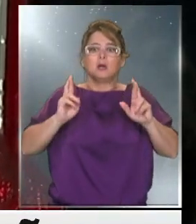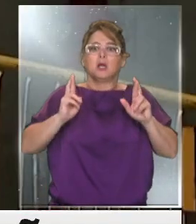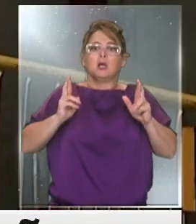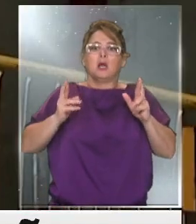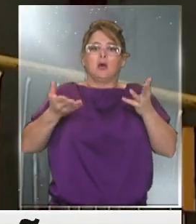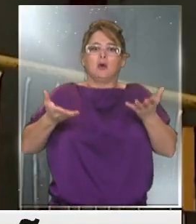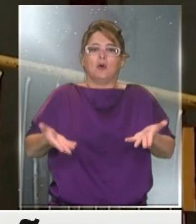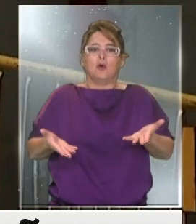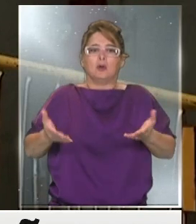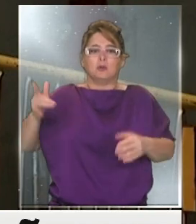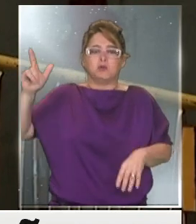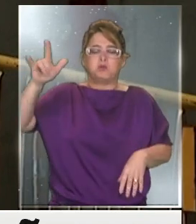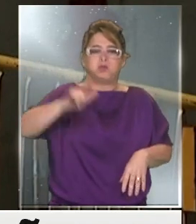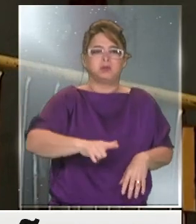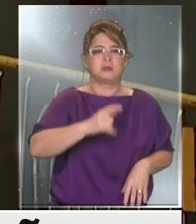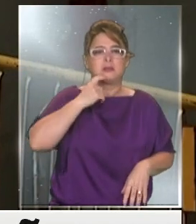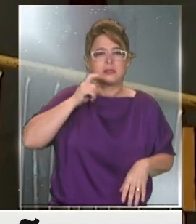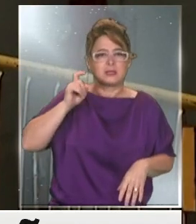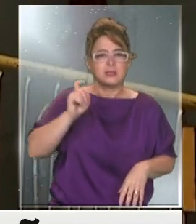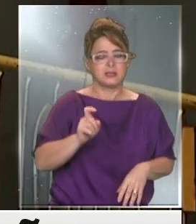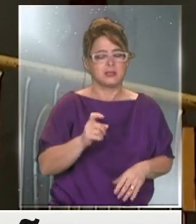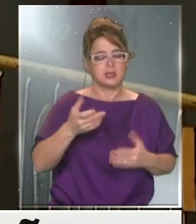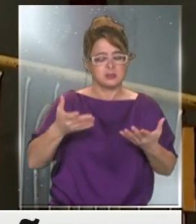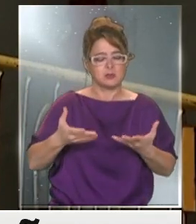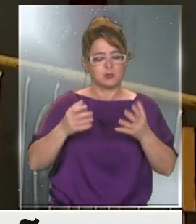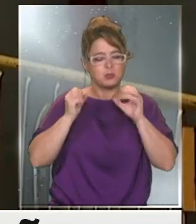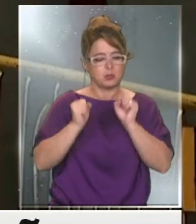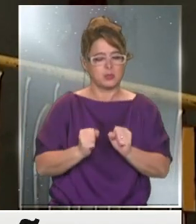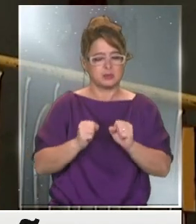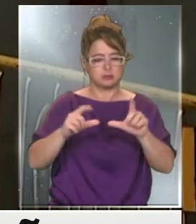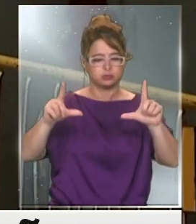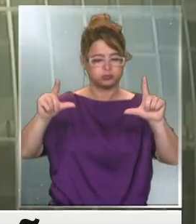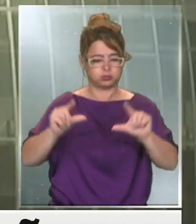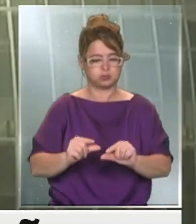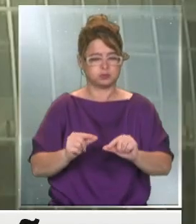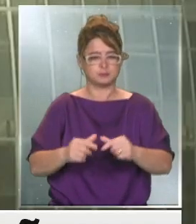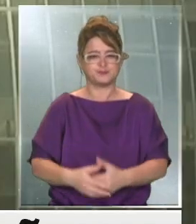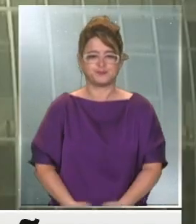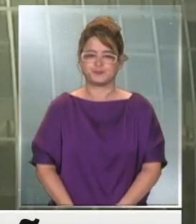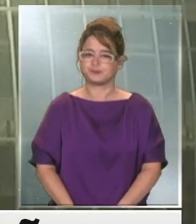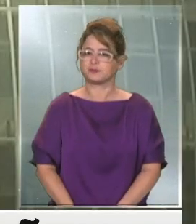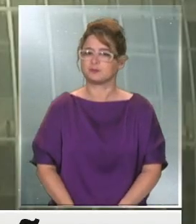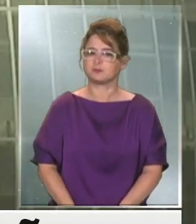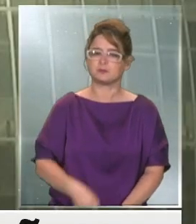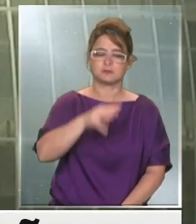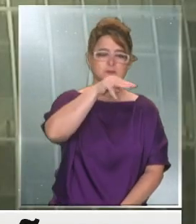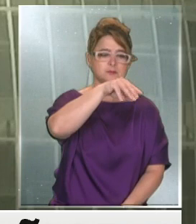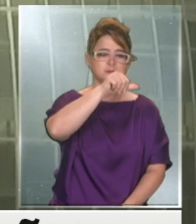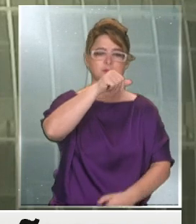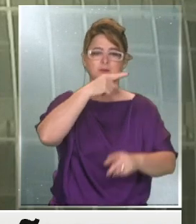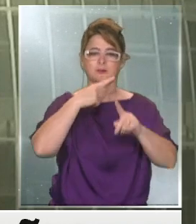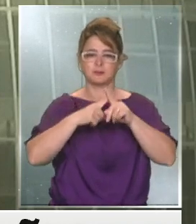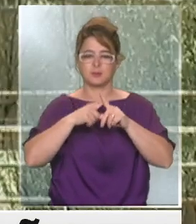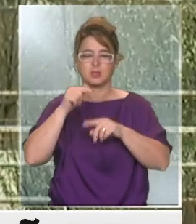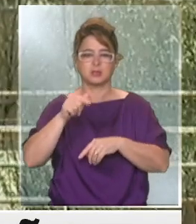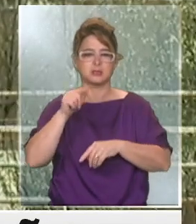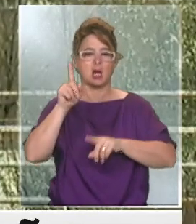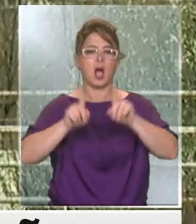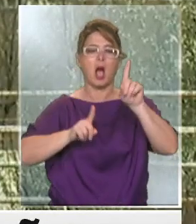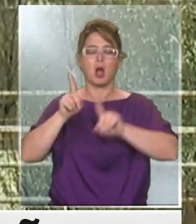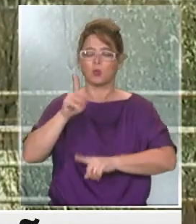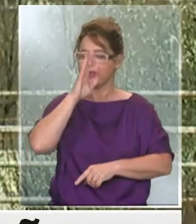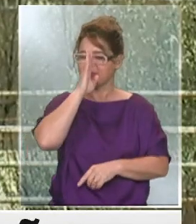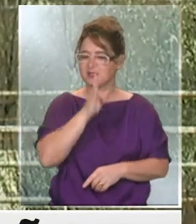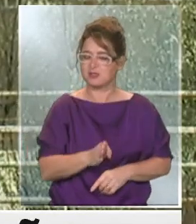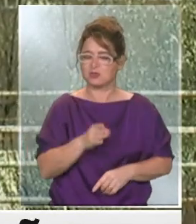una de las grandes críticas que se hace al gobierno comience paulatinamente a decrecer. Ahora, Max, ha sido bien errático también algunas decisiones del gobierno